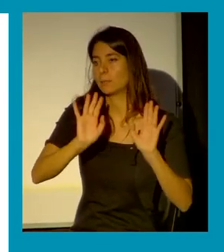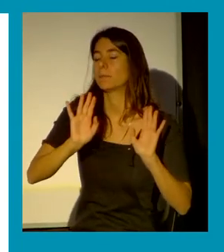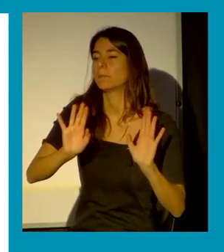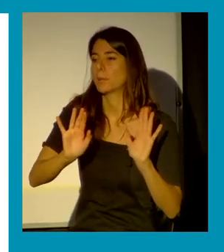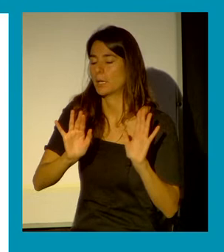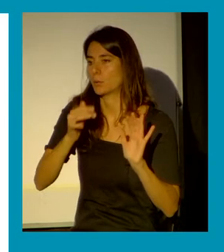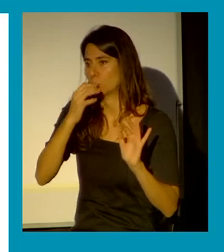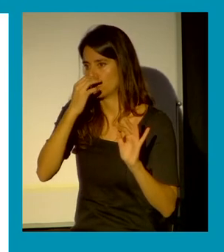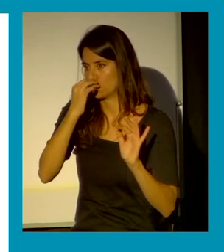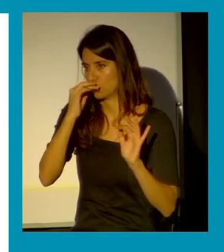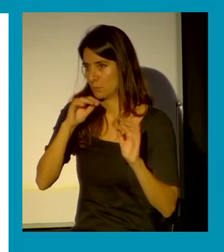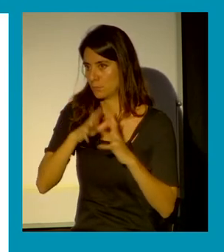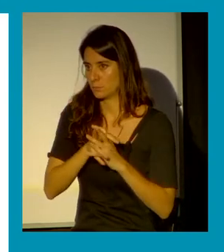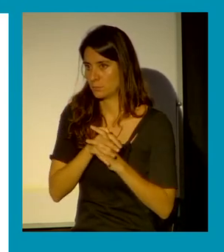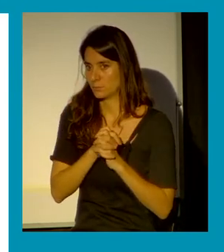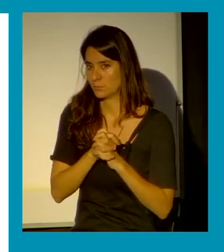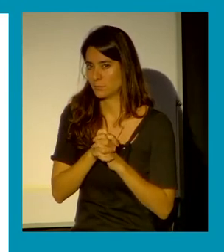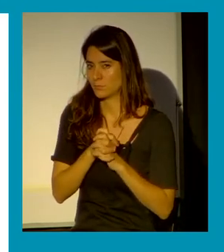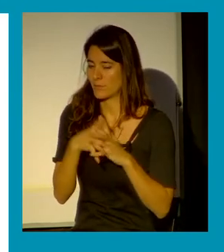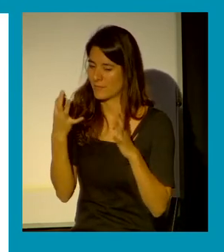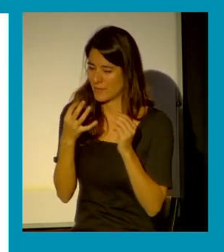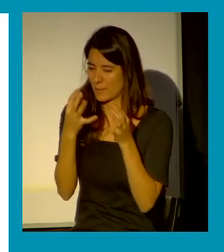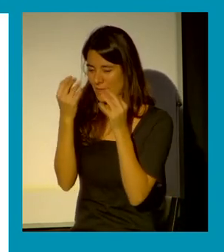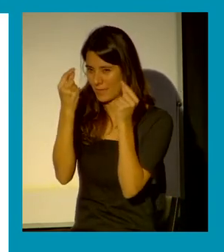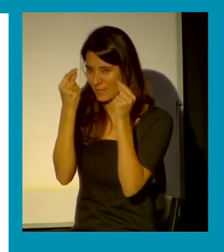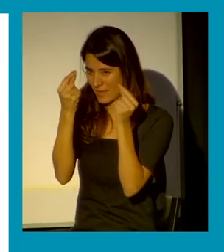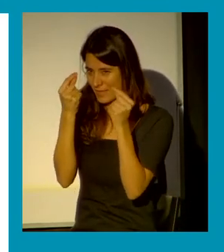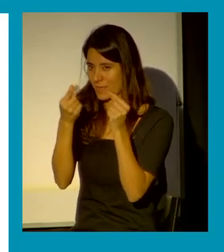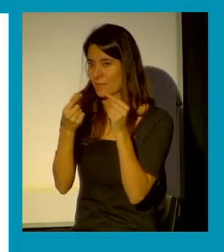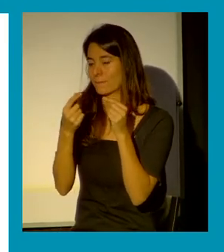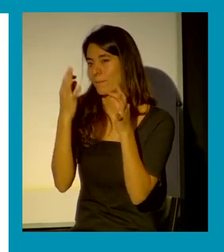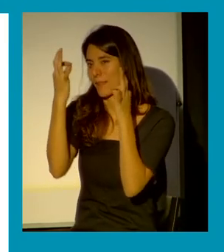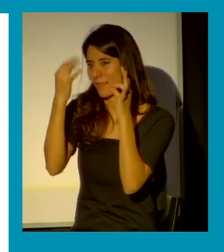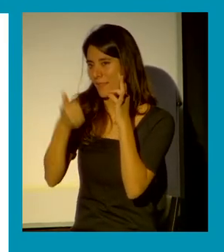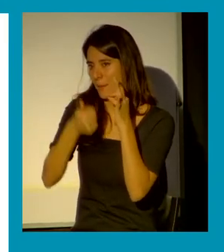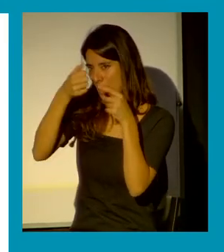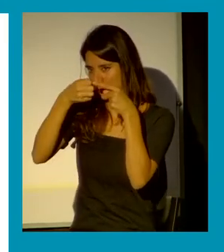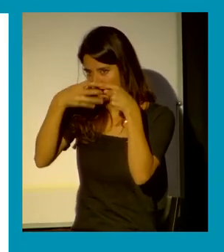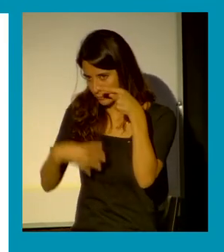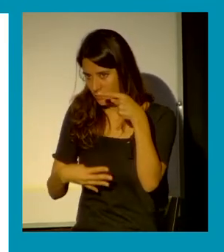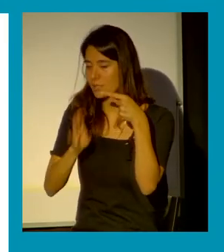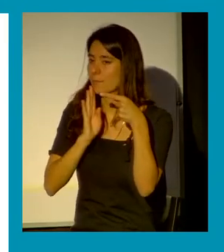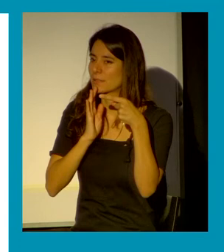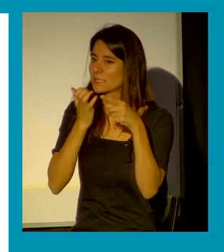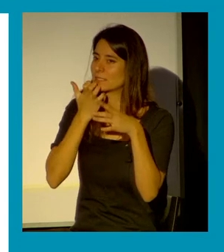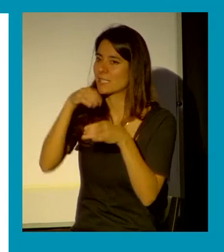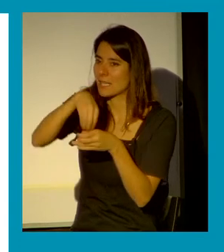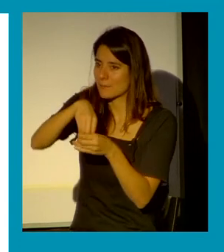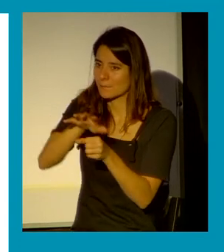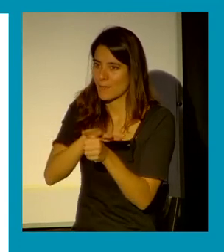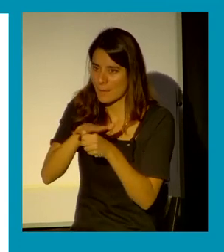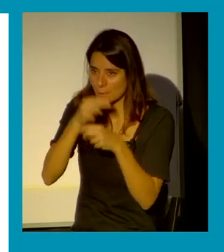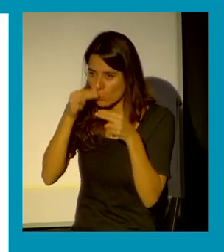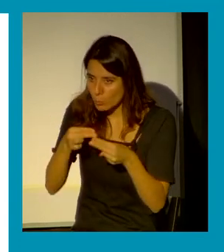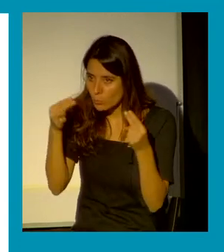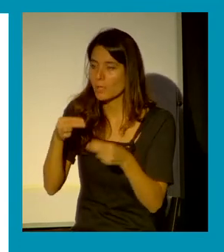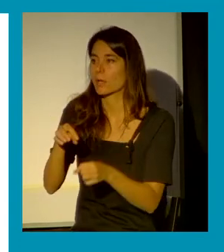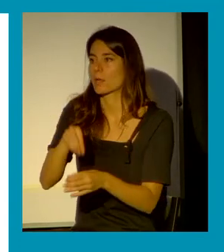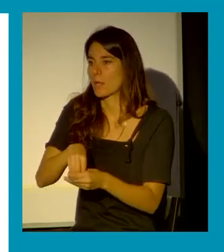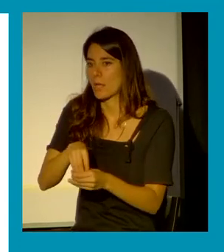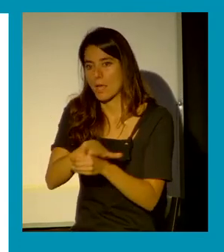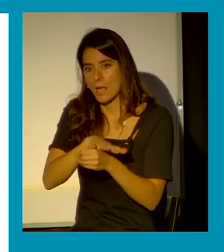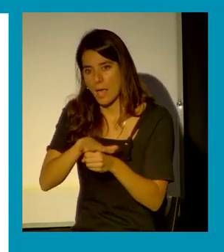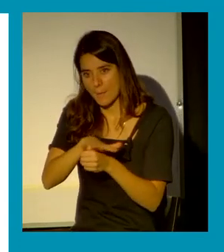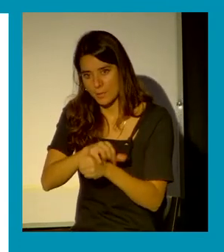sexual es cuando se cometen en espacios públicos por parte de desconocidos y esa sigue siendo la agenda y tal vez esa perspectiva crítica